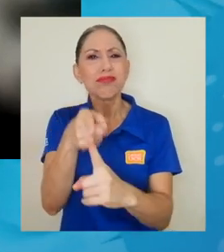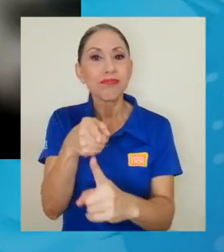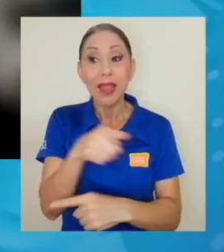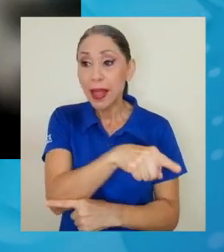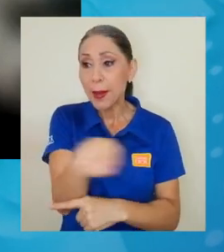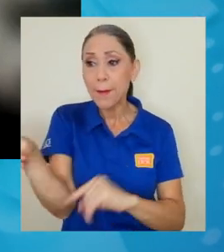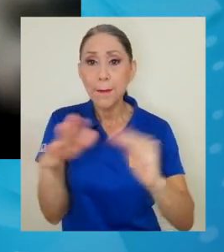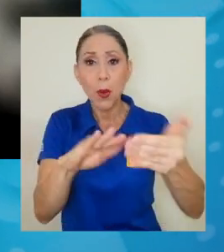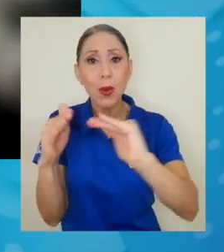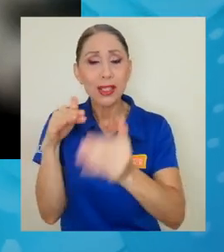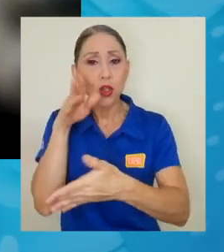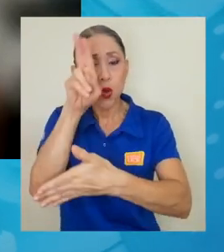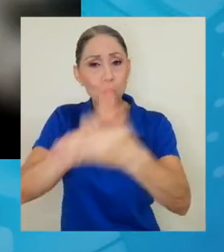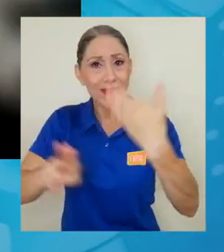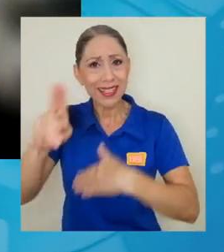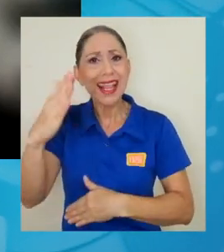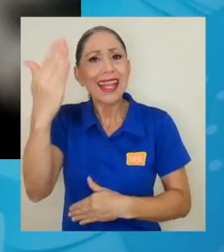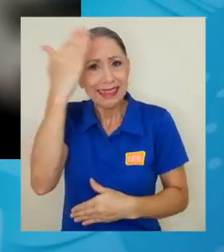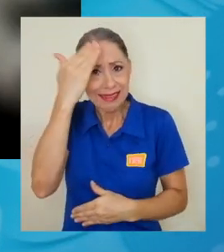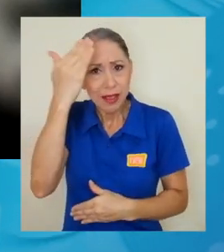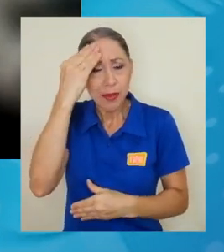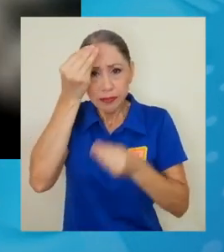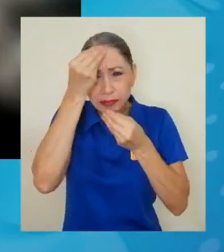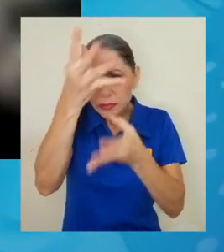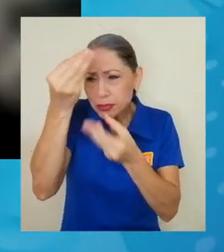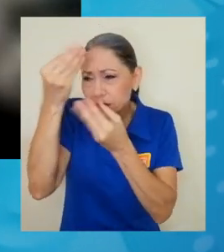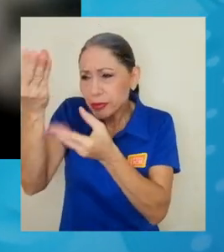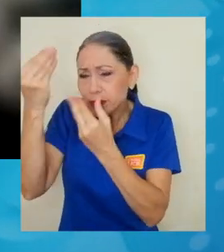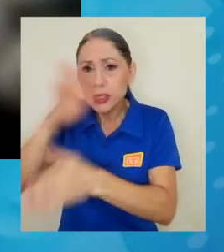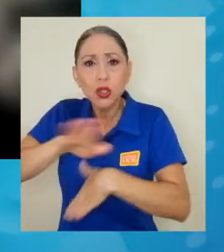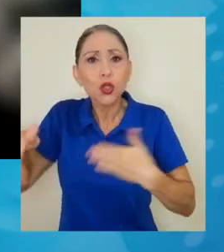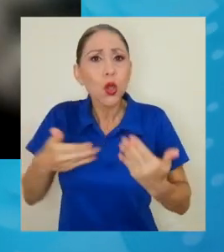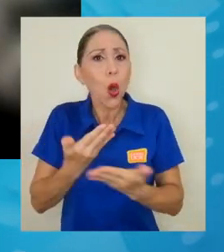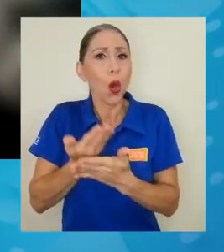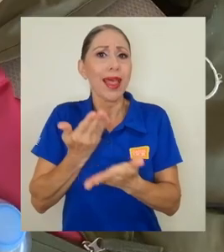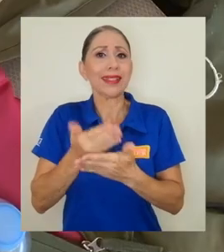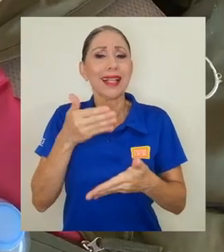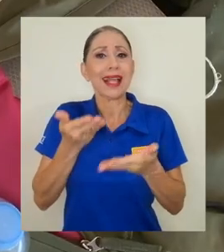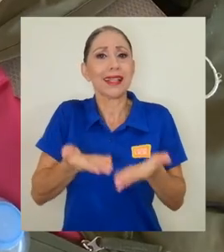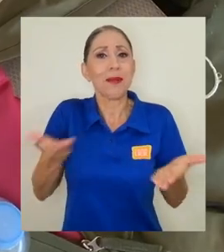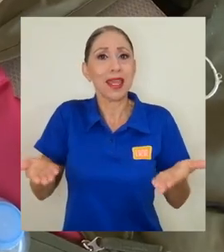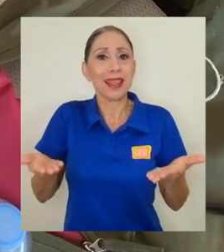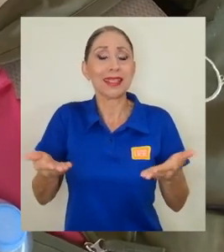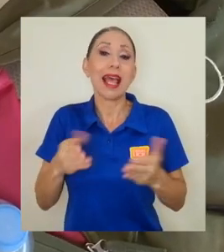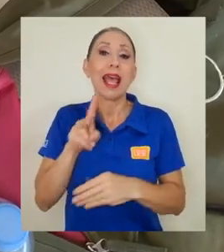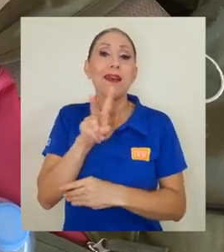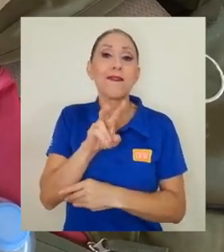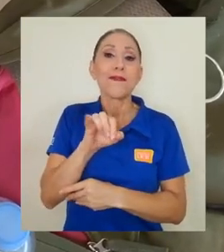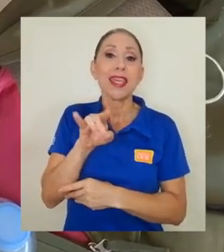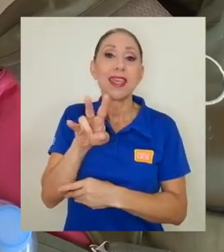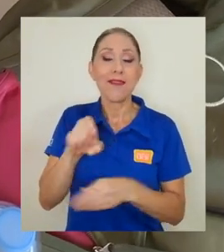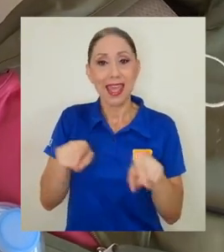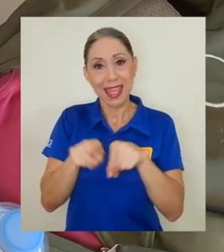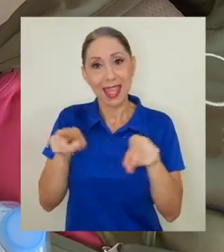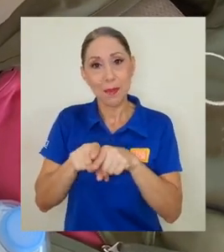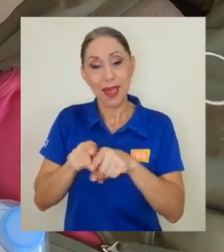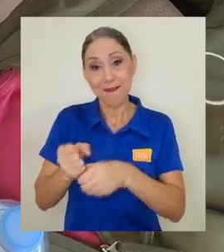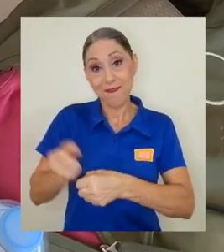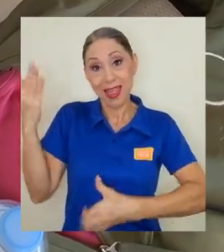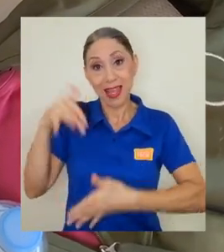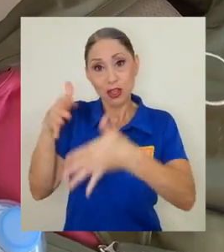herramientas, así como las que tiene la VIVE, también las que tiene la FEUR y se comunique de manera integral.